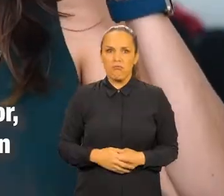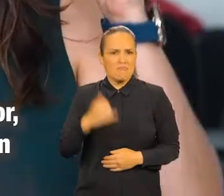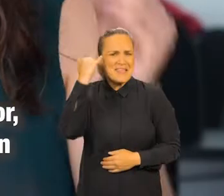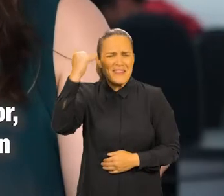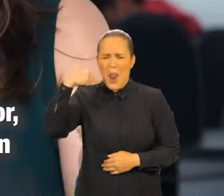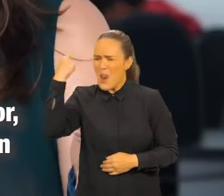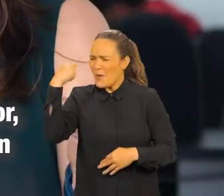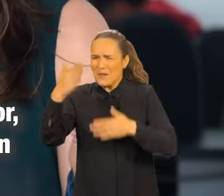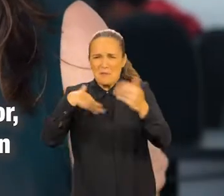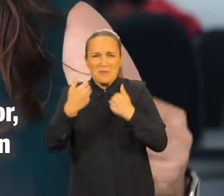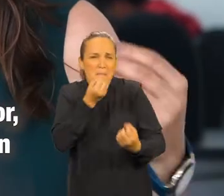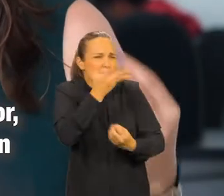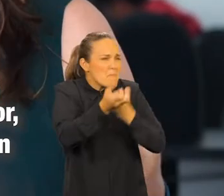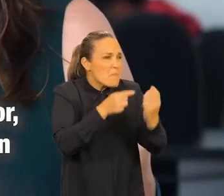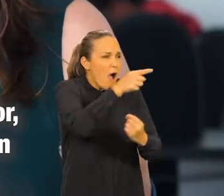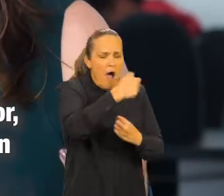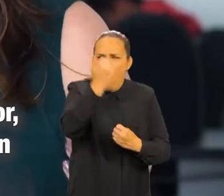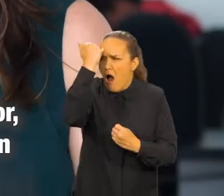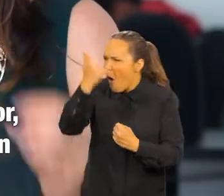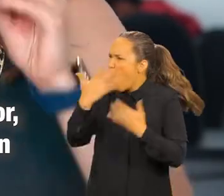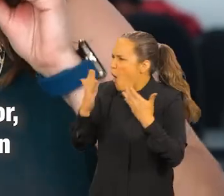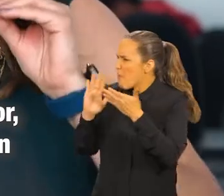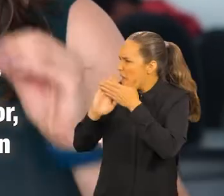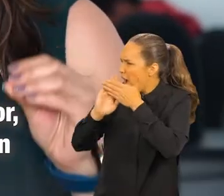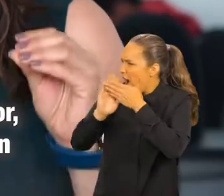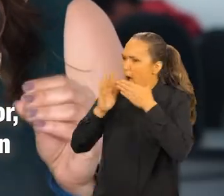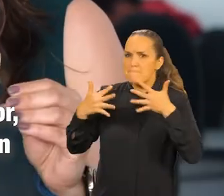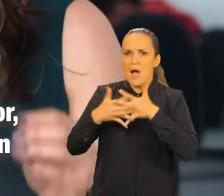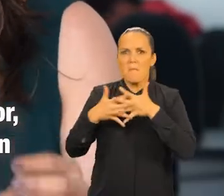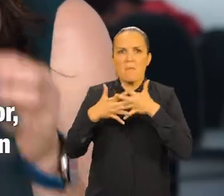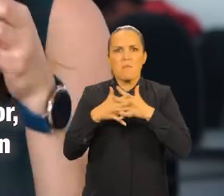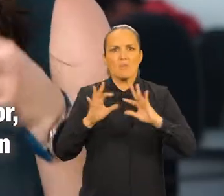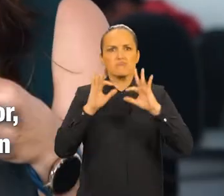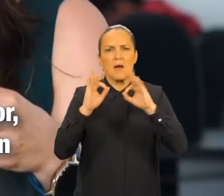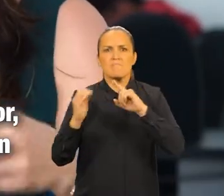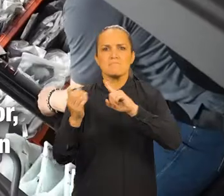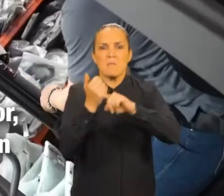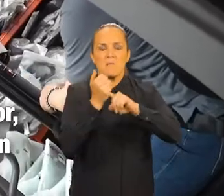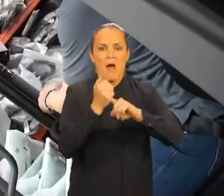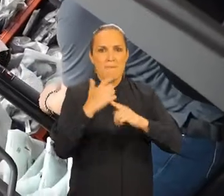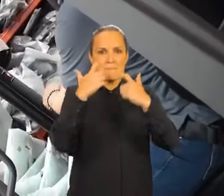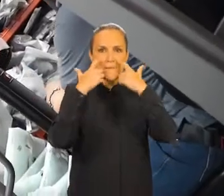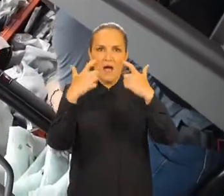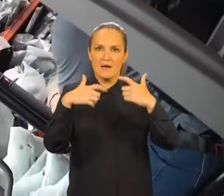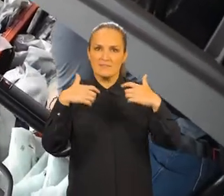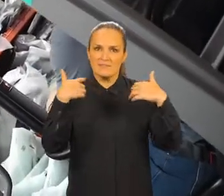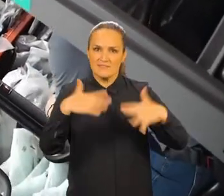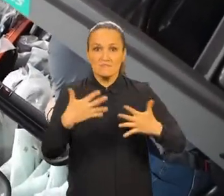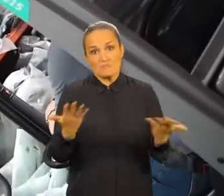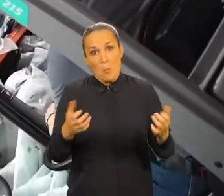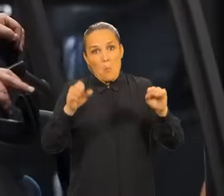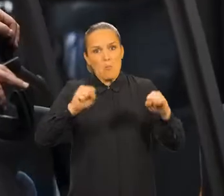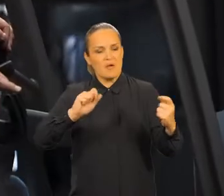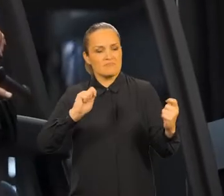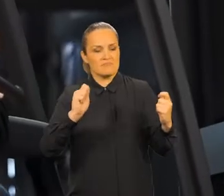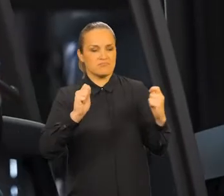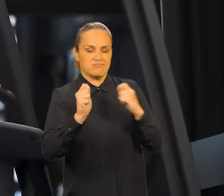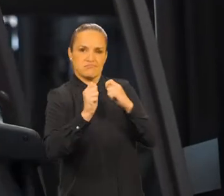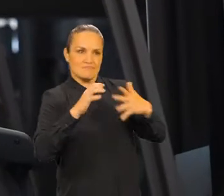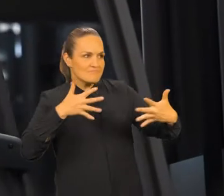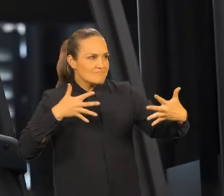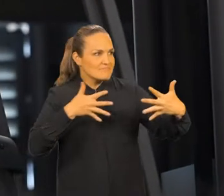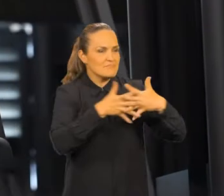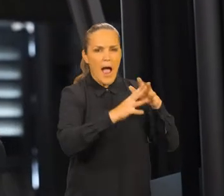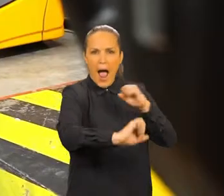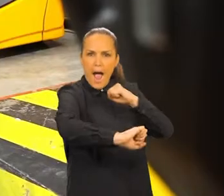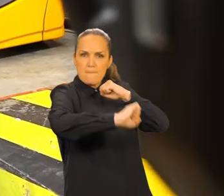Entre más locas las ideas, muchísimo mejor, porque realmente es allí donde se pueden conseguir grandes cosas. Y por qué no